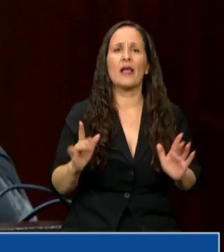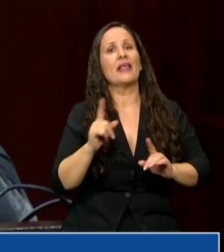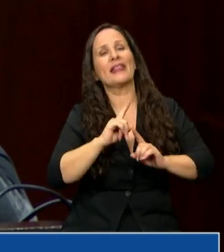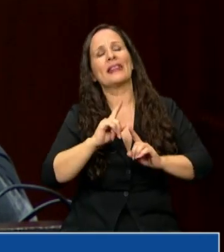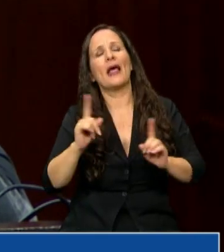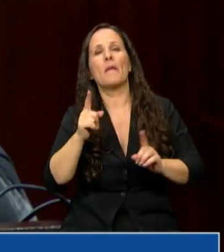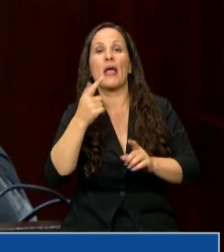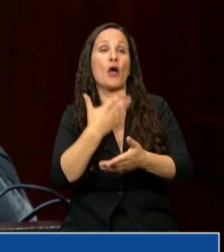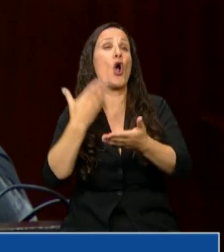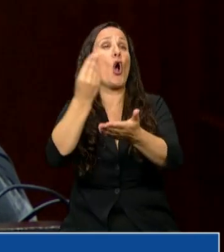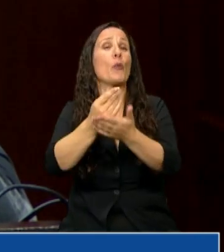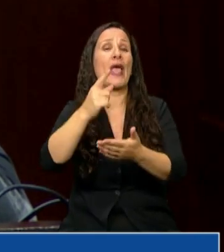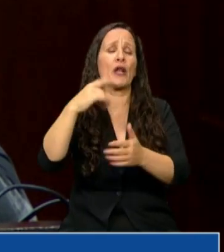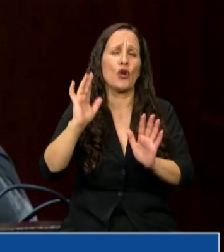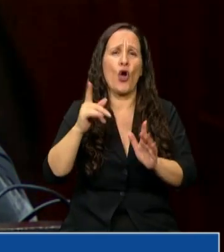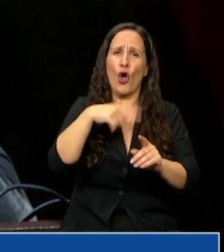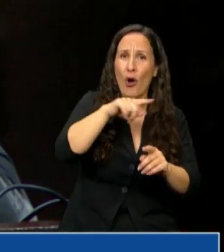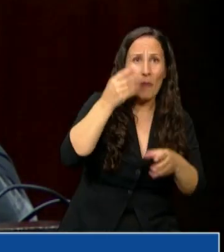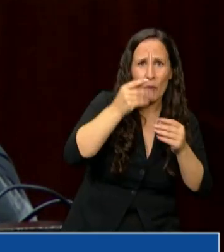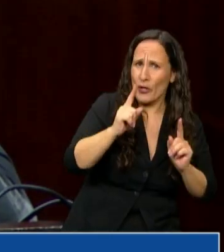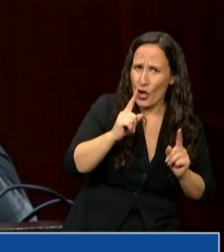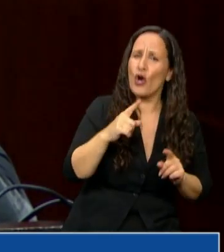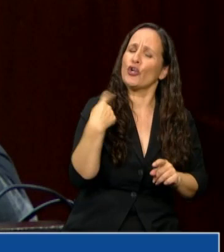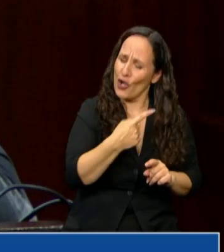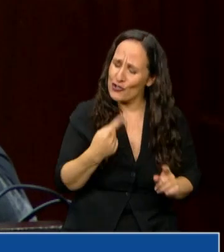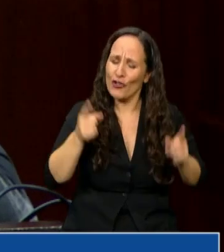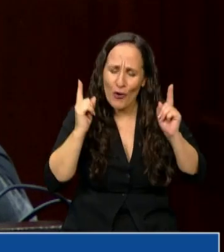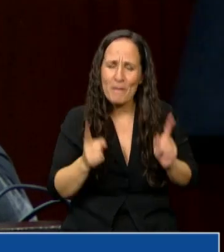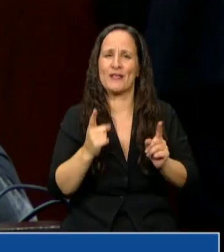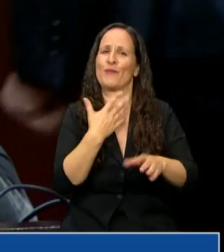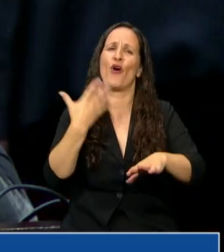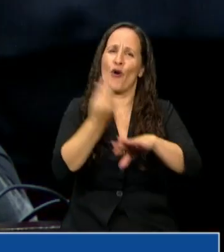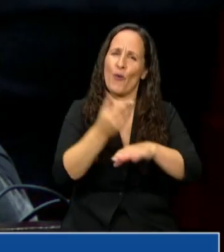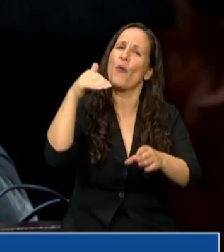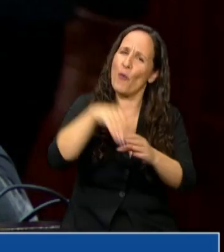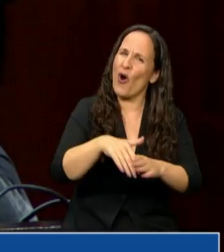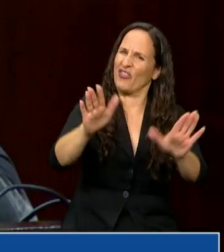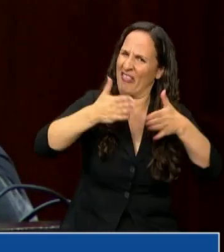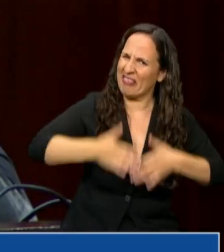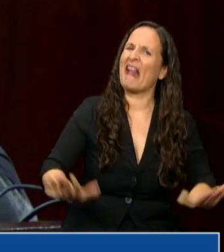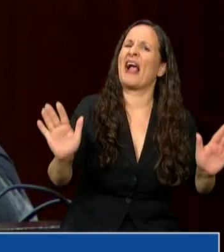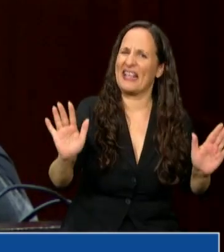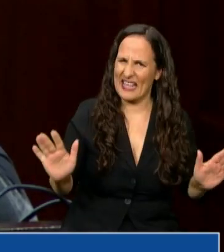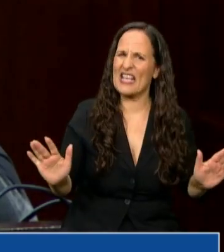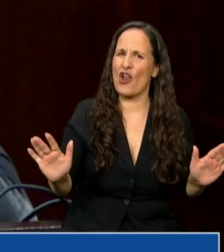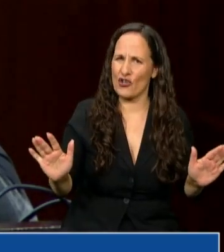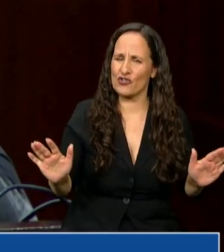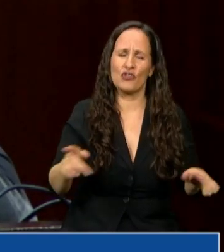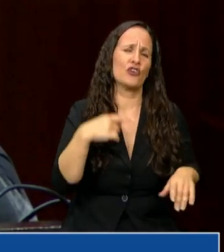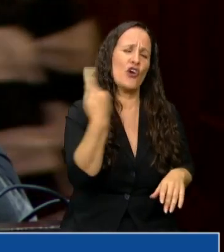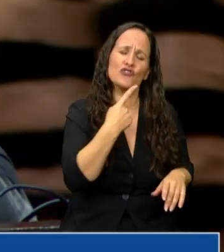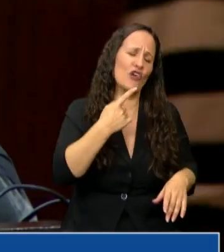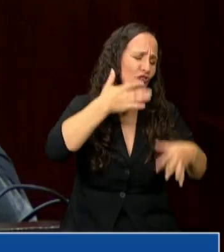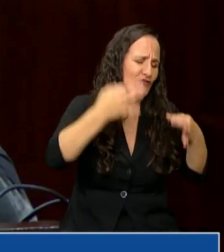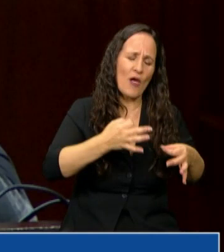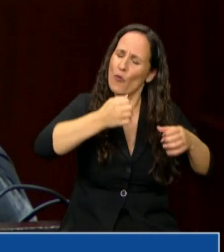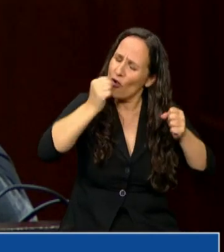por la próxima administración, el próximo gobierno, porque vamos a seguir siendo nosotros, así que lo pueden votar tranquilos. Y estamos convencidos y convencidas,